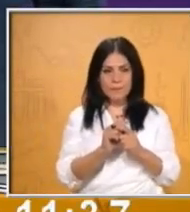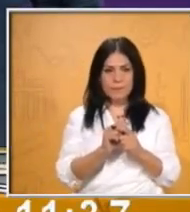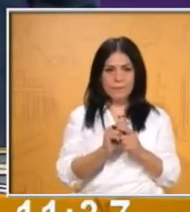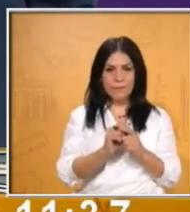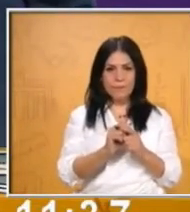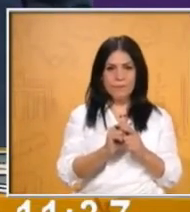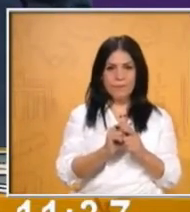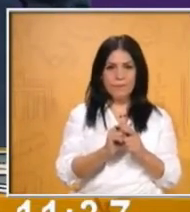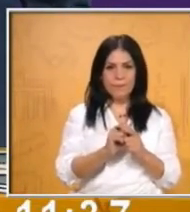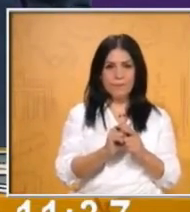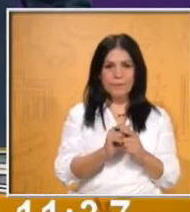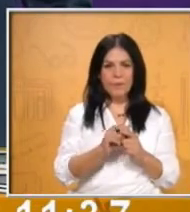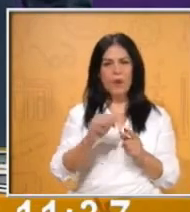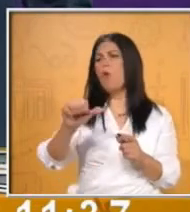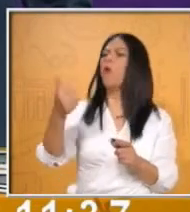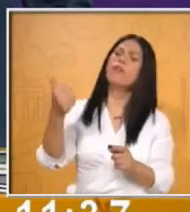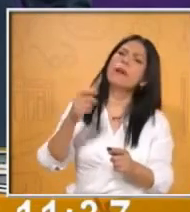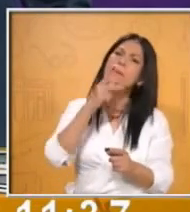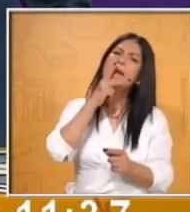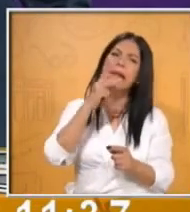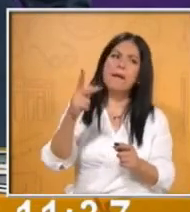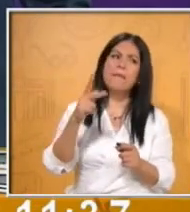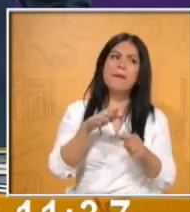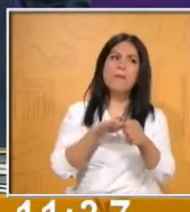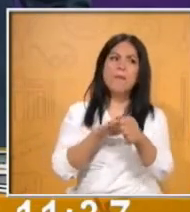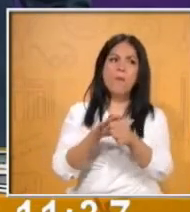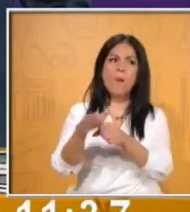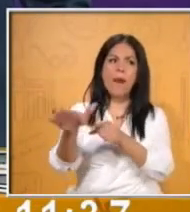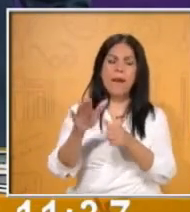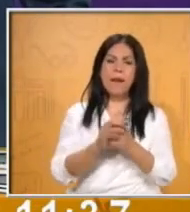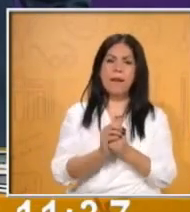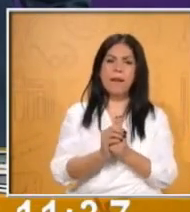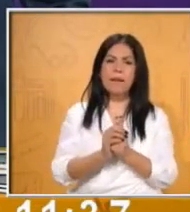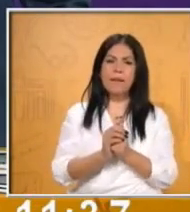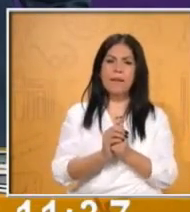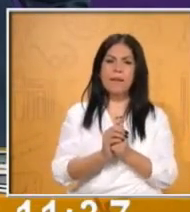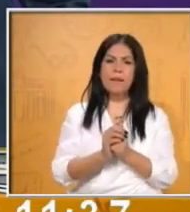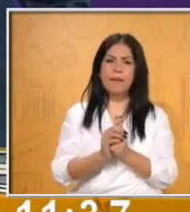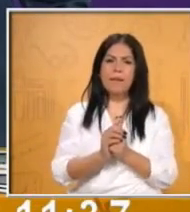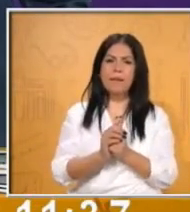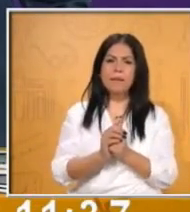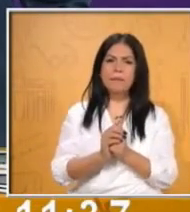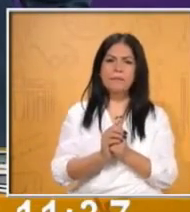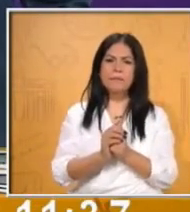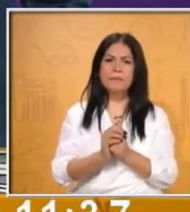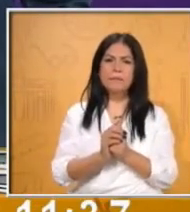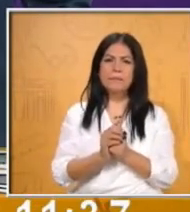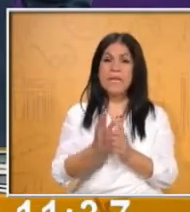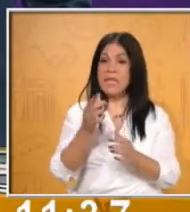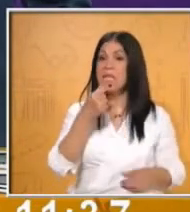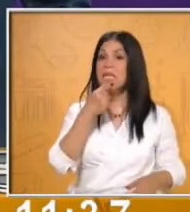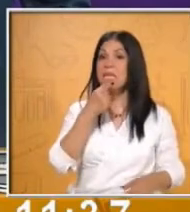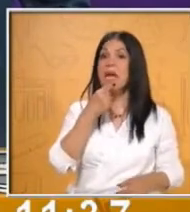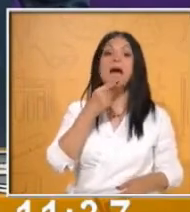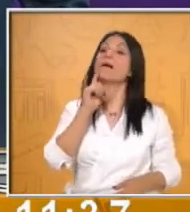¿En casita qué otra palabra se te ocurre? Podría ser también... Niña.